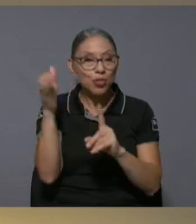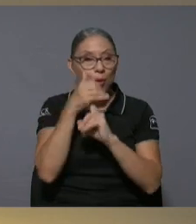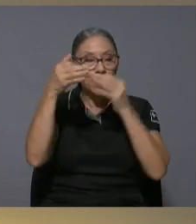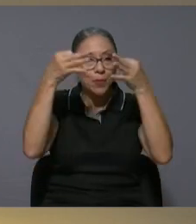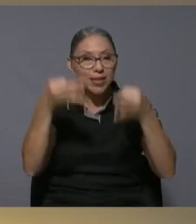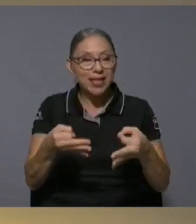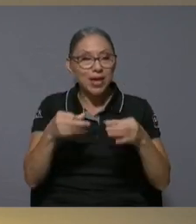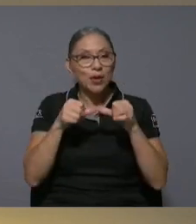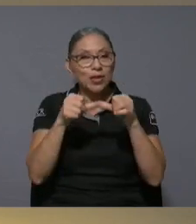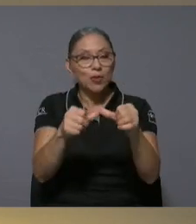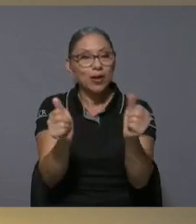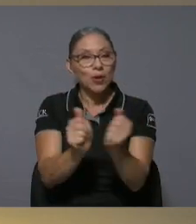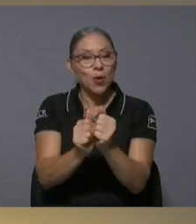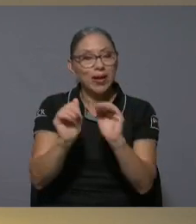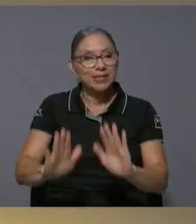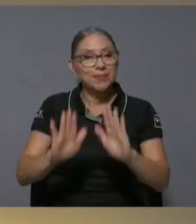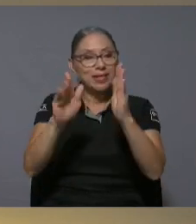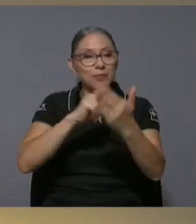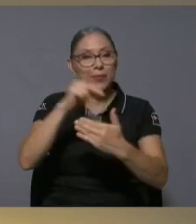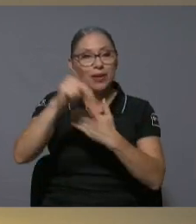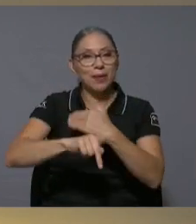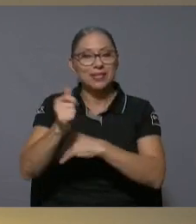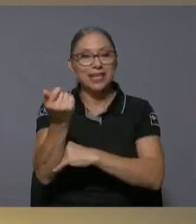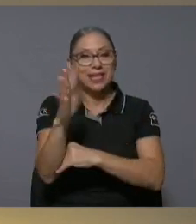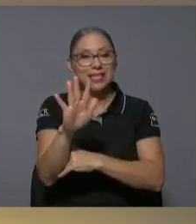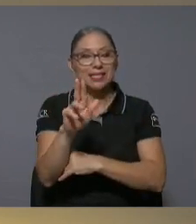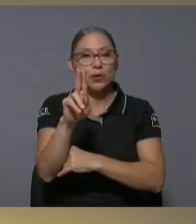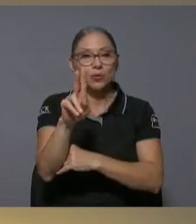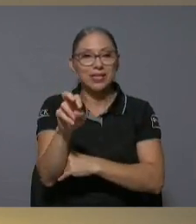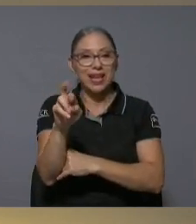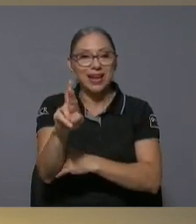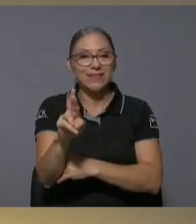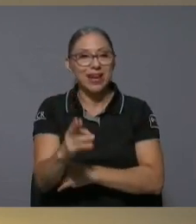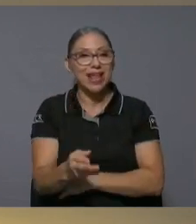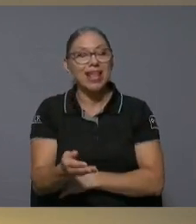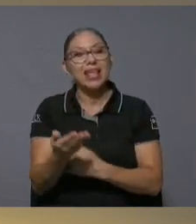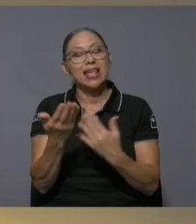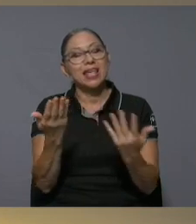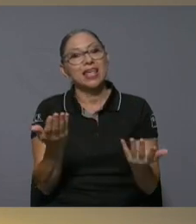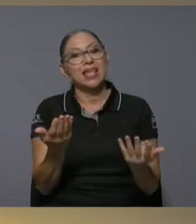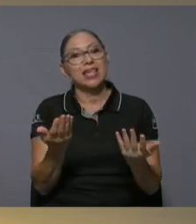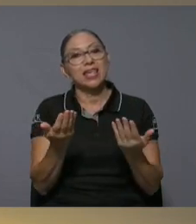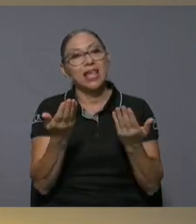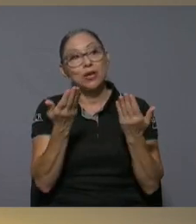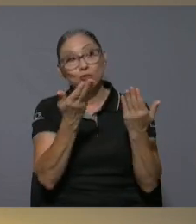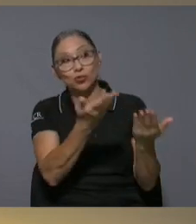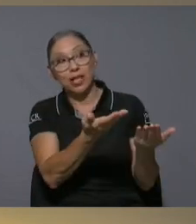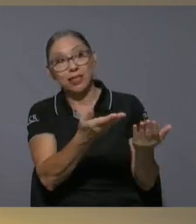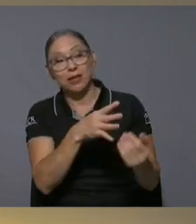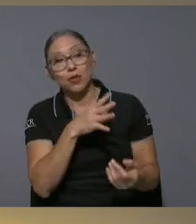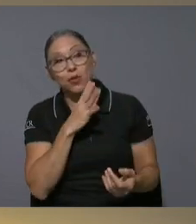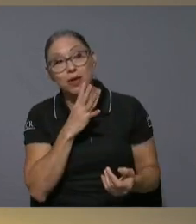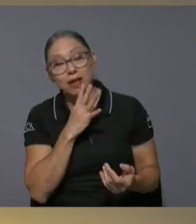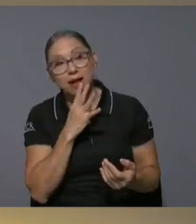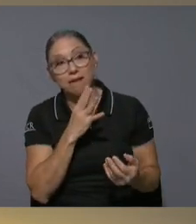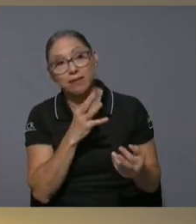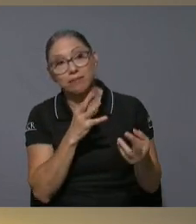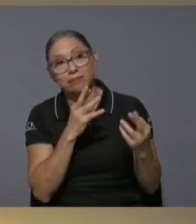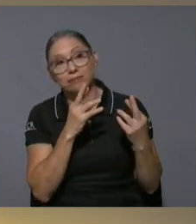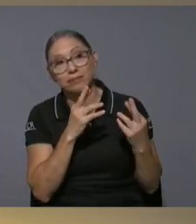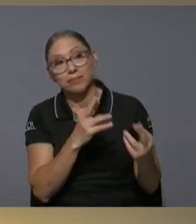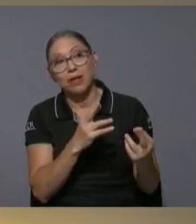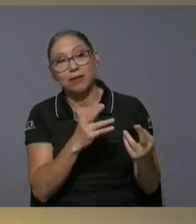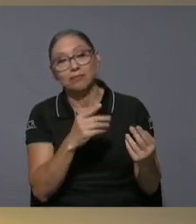espléndidos programas de 15 UCR y que usted tenga que sea un predicador no en el